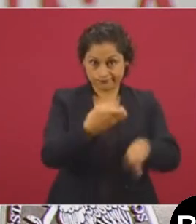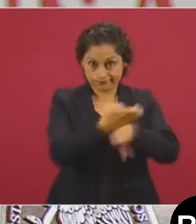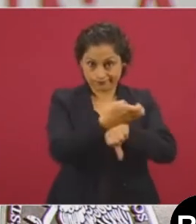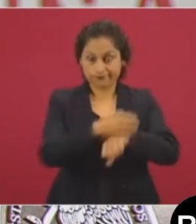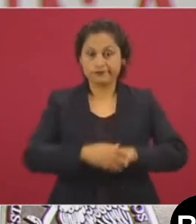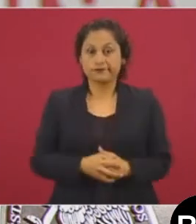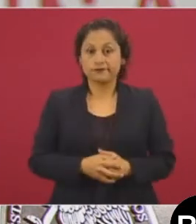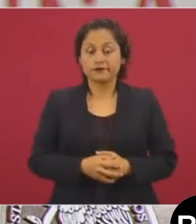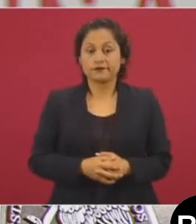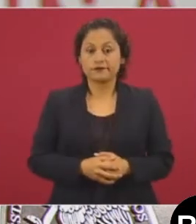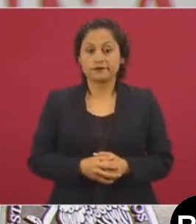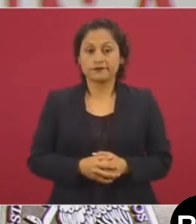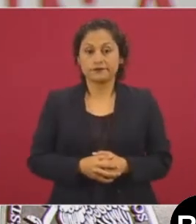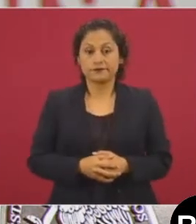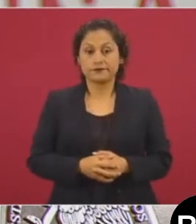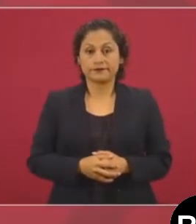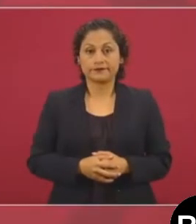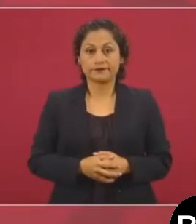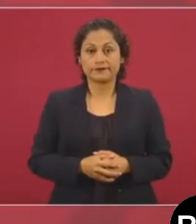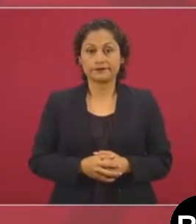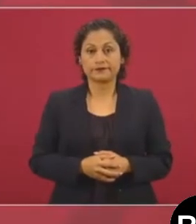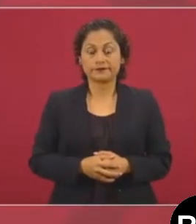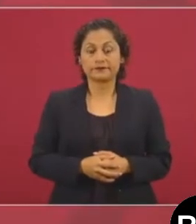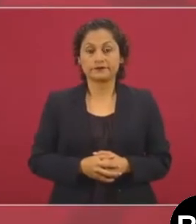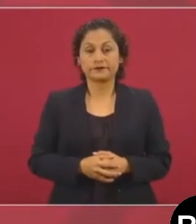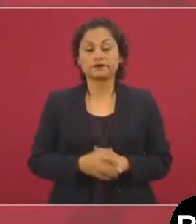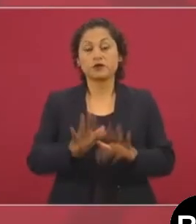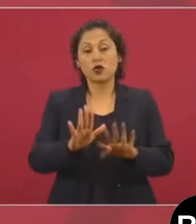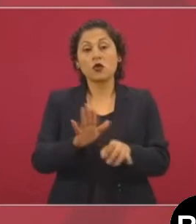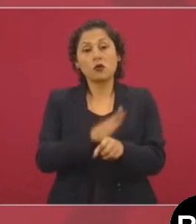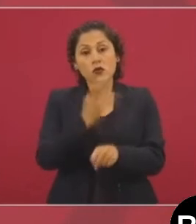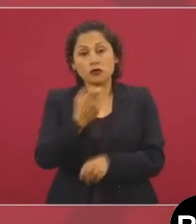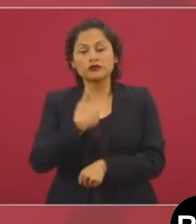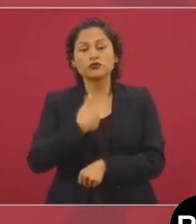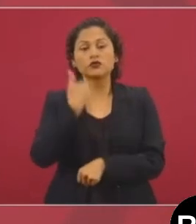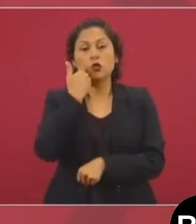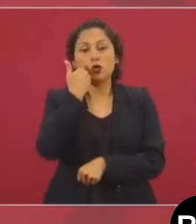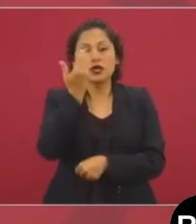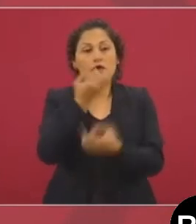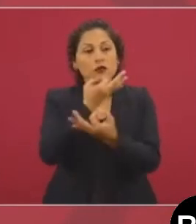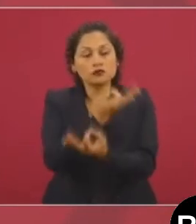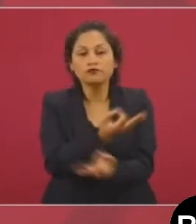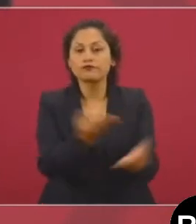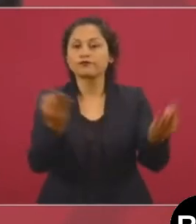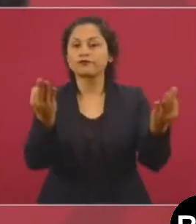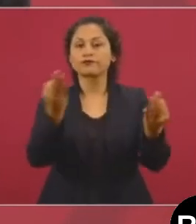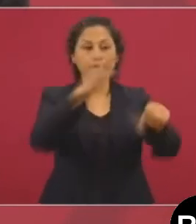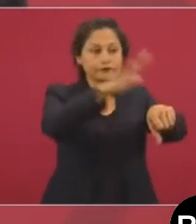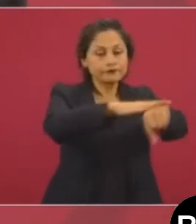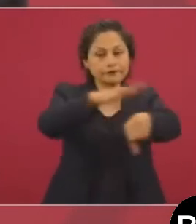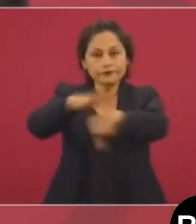Es hacer un llamado a todos los ciudadanos